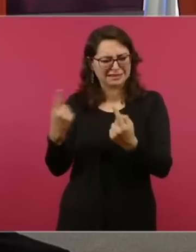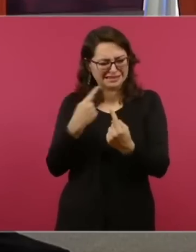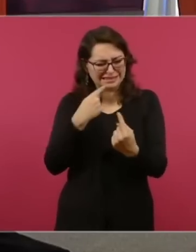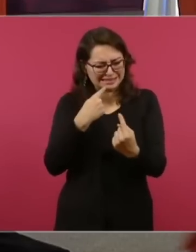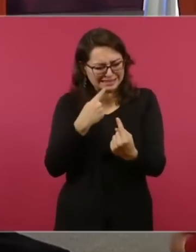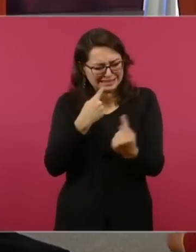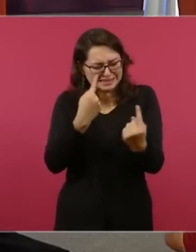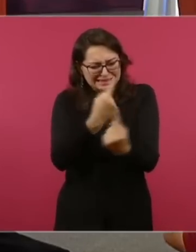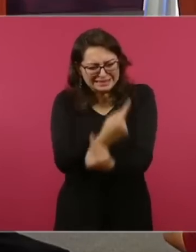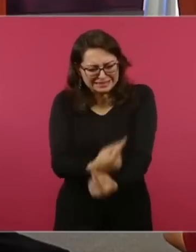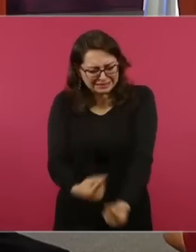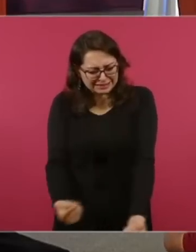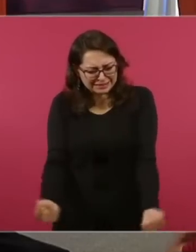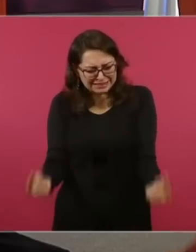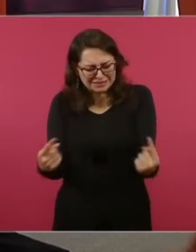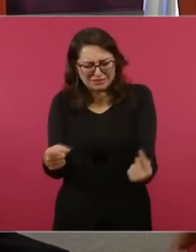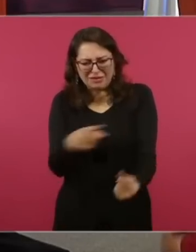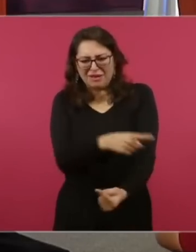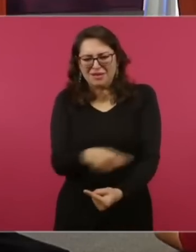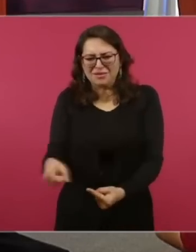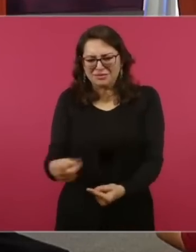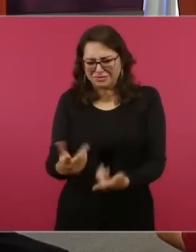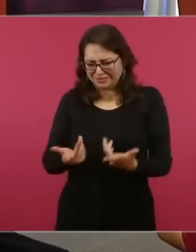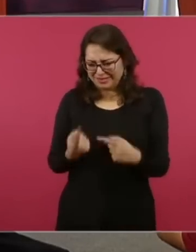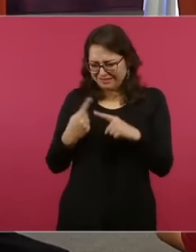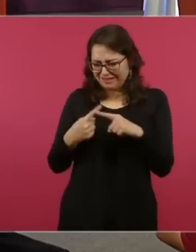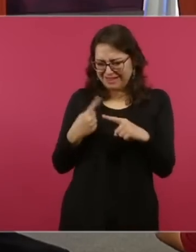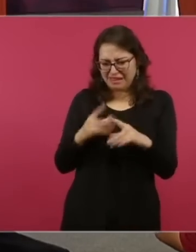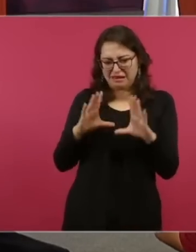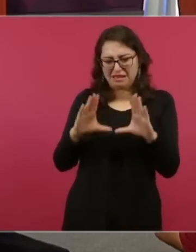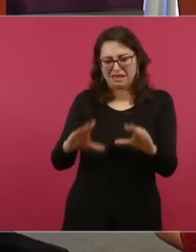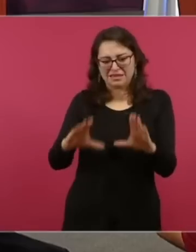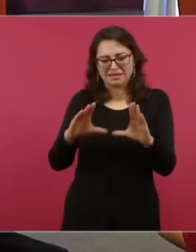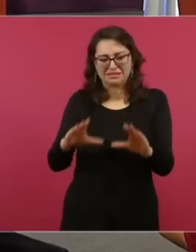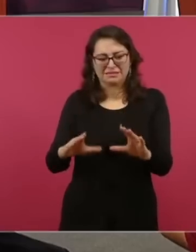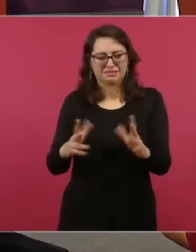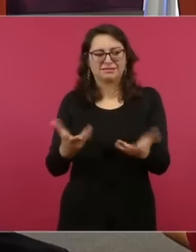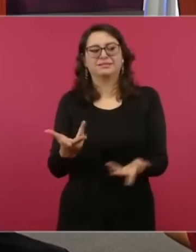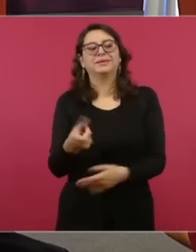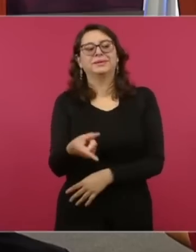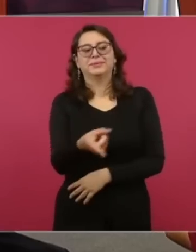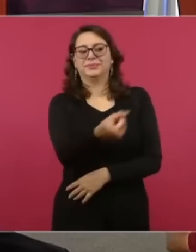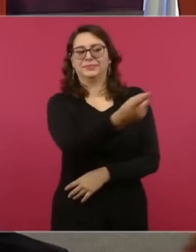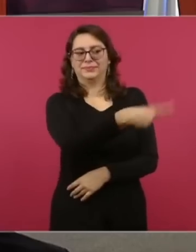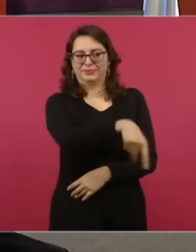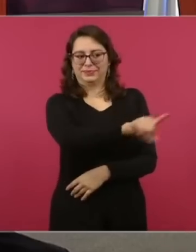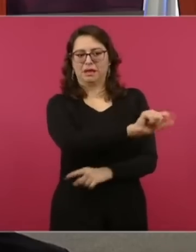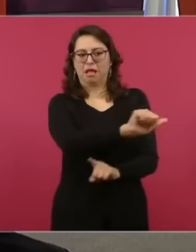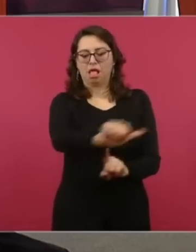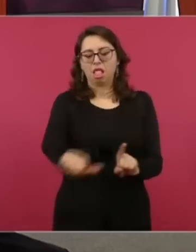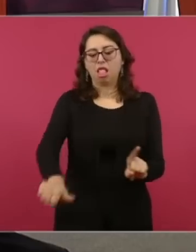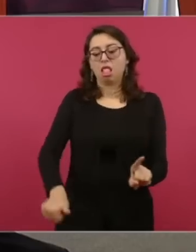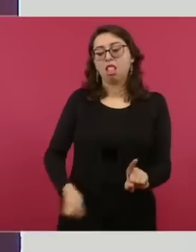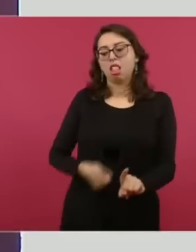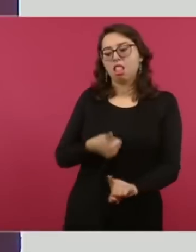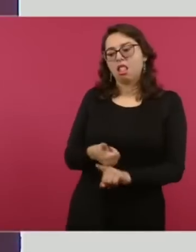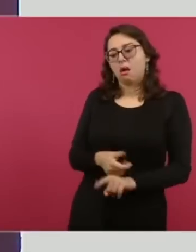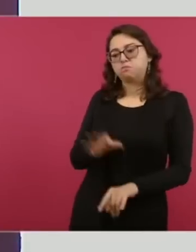o sea, de los que tiran la piedra y esconden la mano, muy propio de la